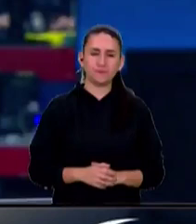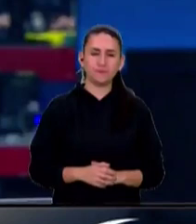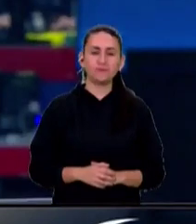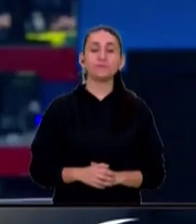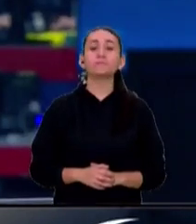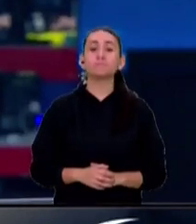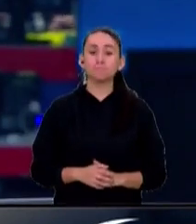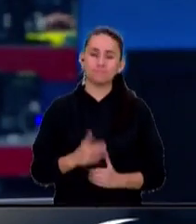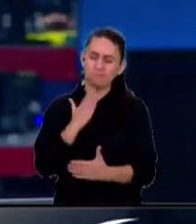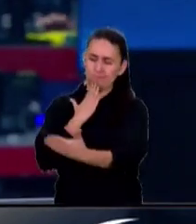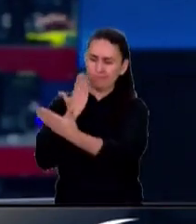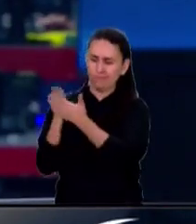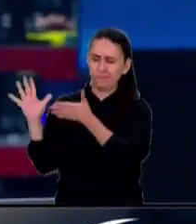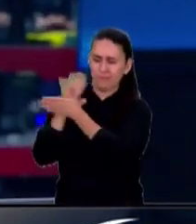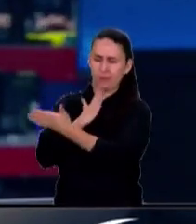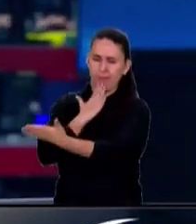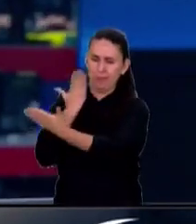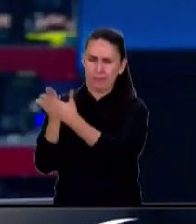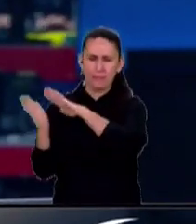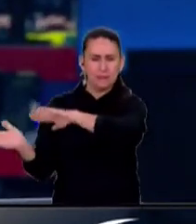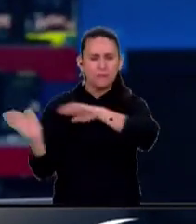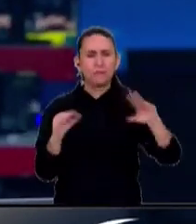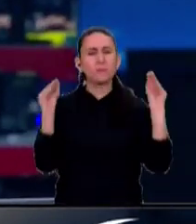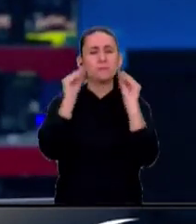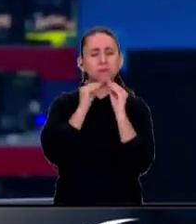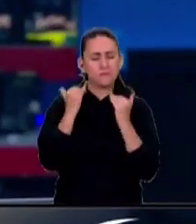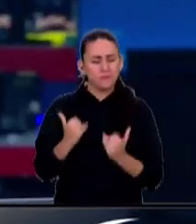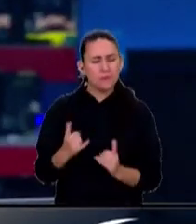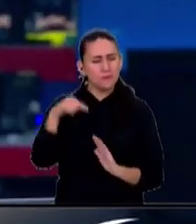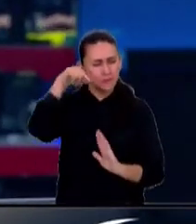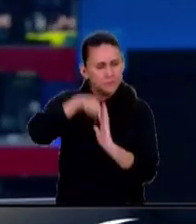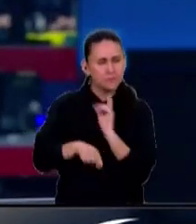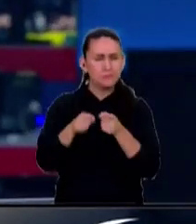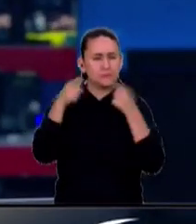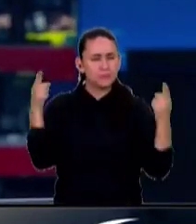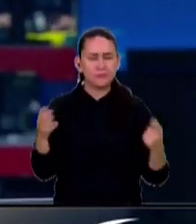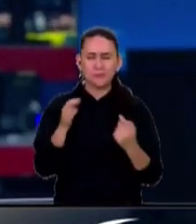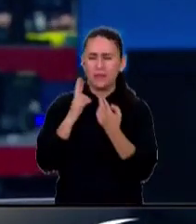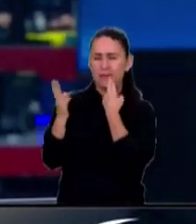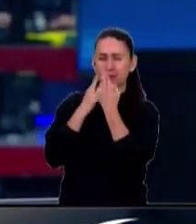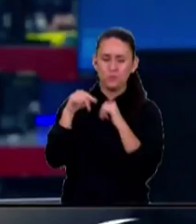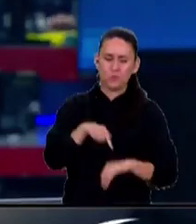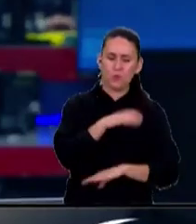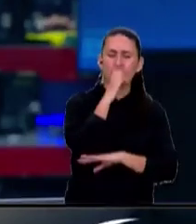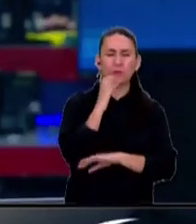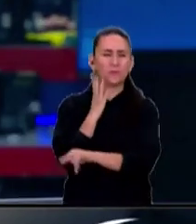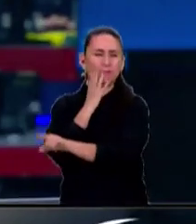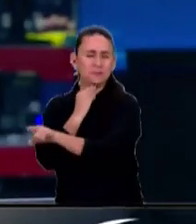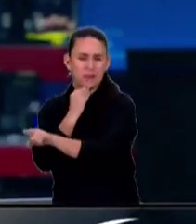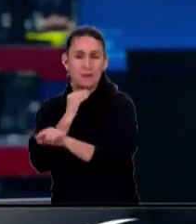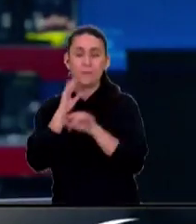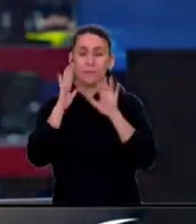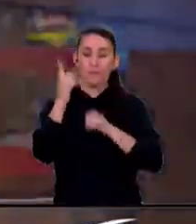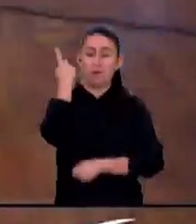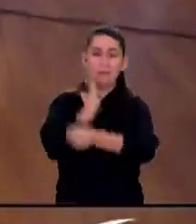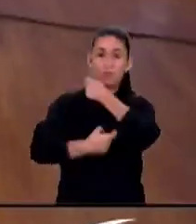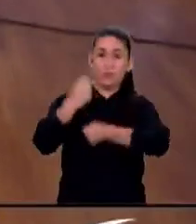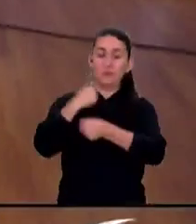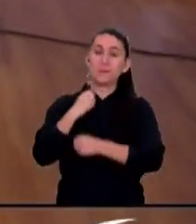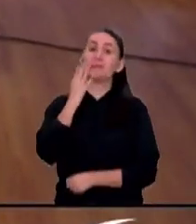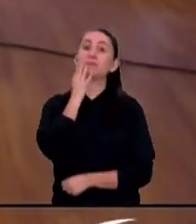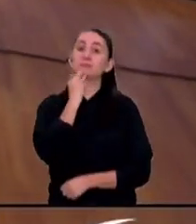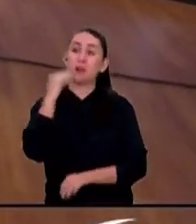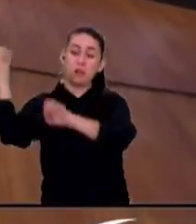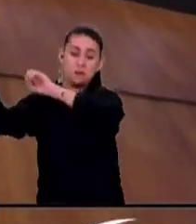Carlos, gracias. Ahora profundicemos en lo que ha representado esta relación. Según información pública, el año pasado las exportaciones de Israel a